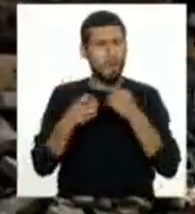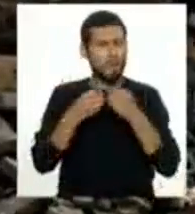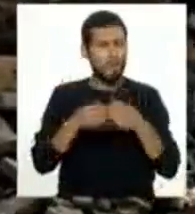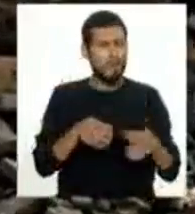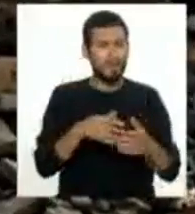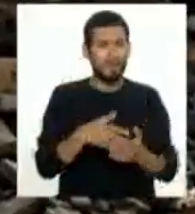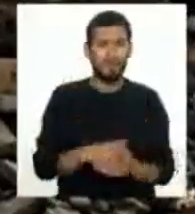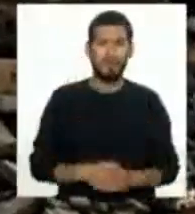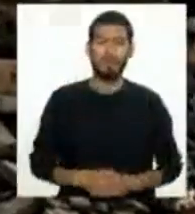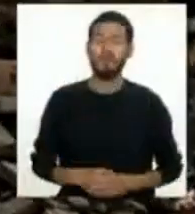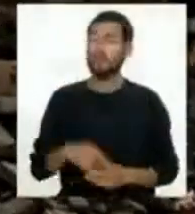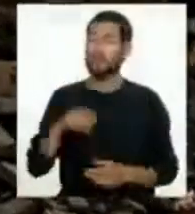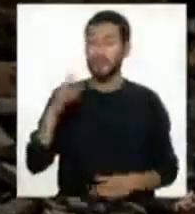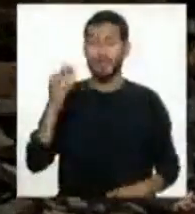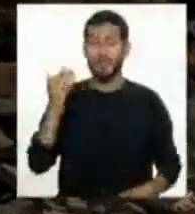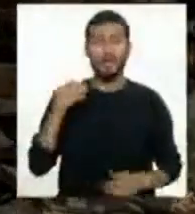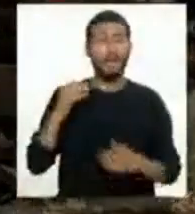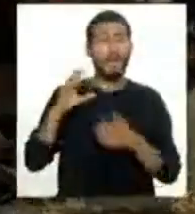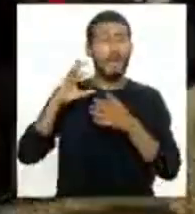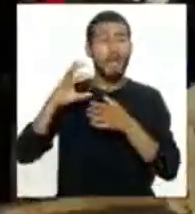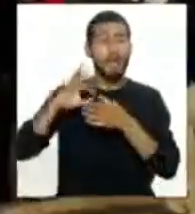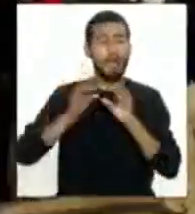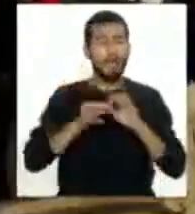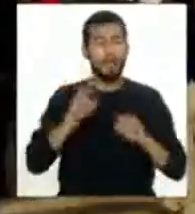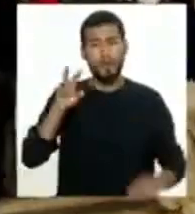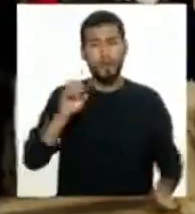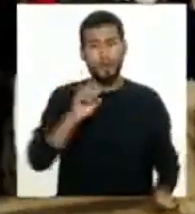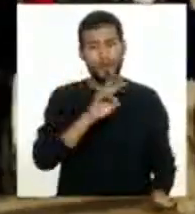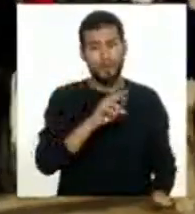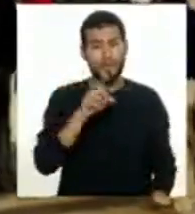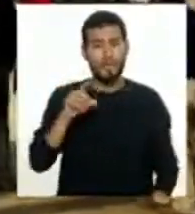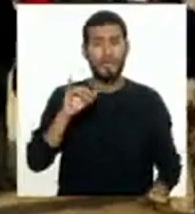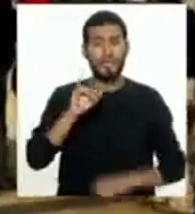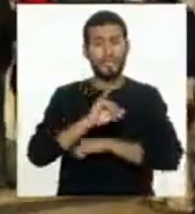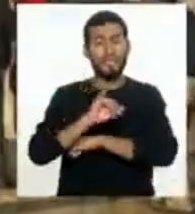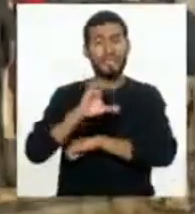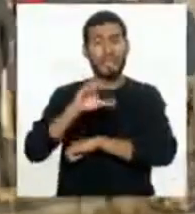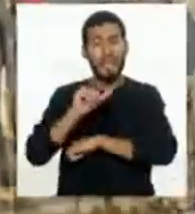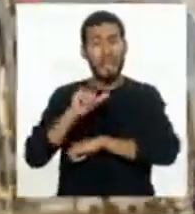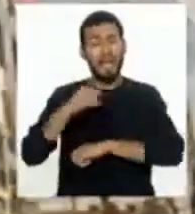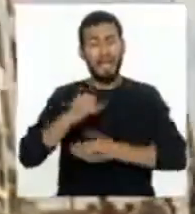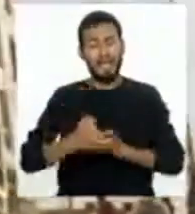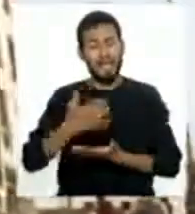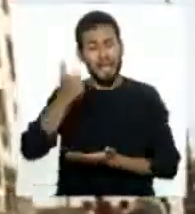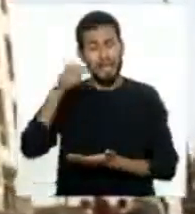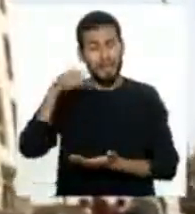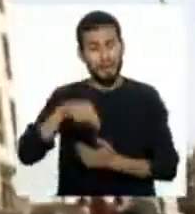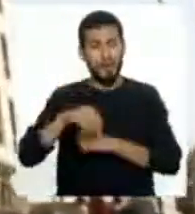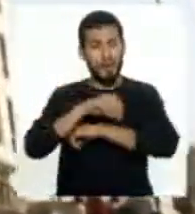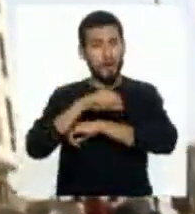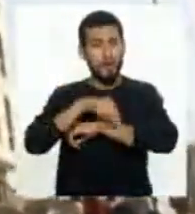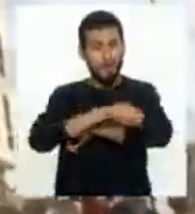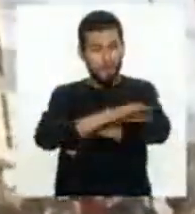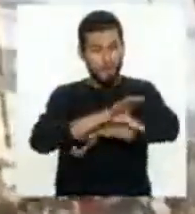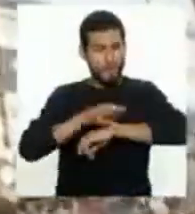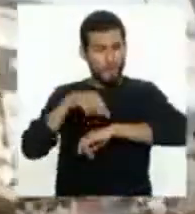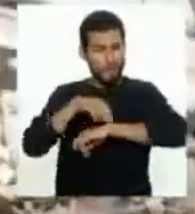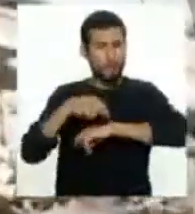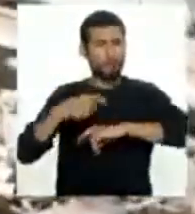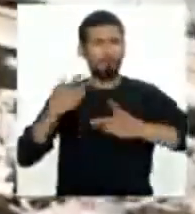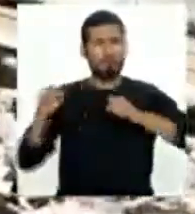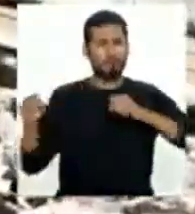15 de agosto de 2007, el oeste de Piscoñica fue golpeado por uno de los terremotos más violentos de 7